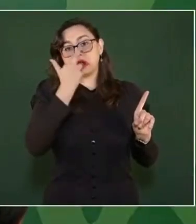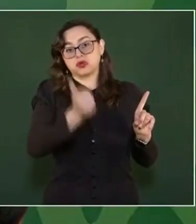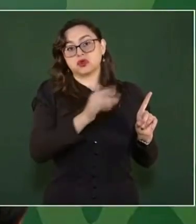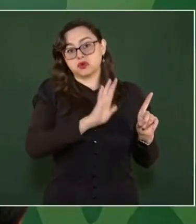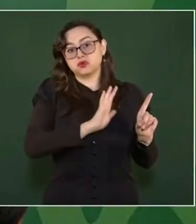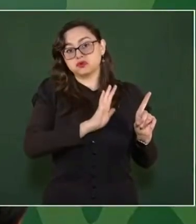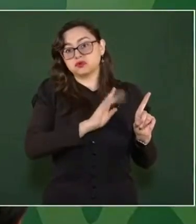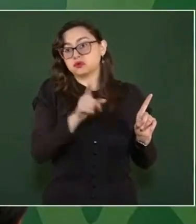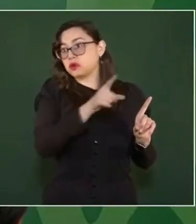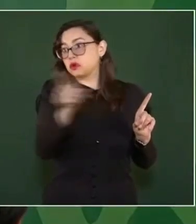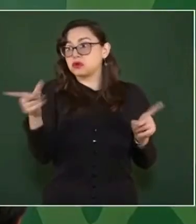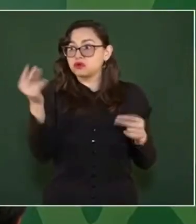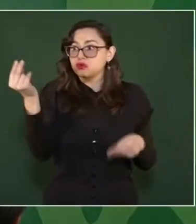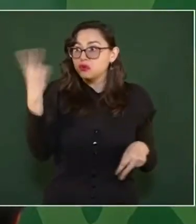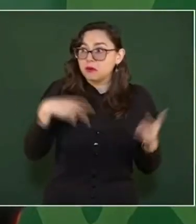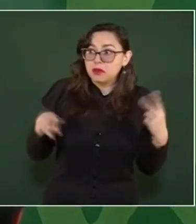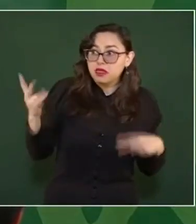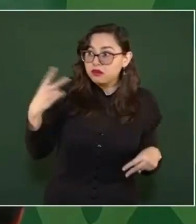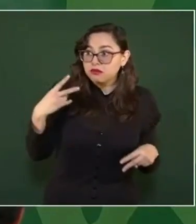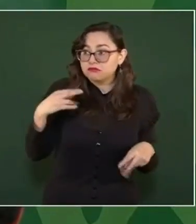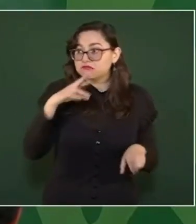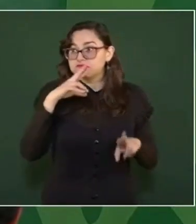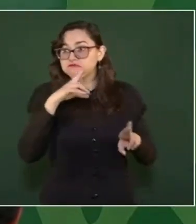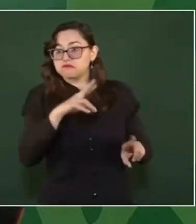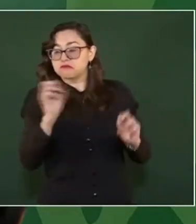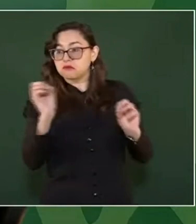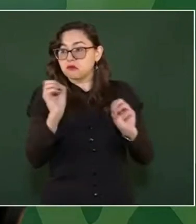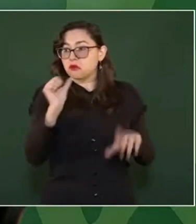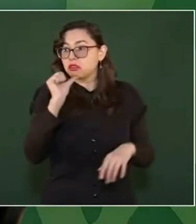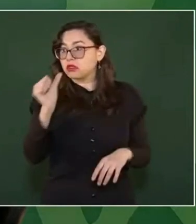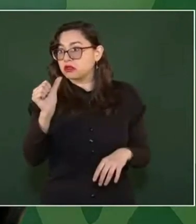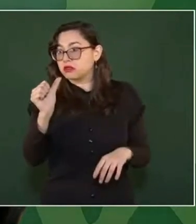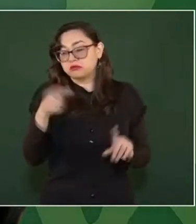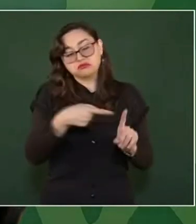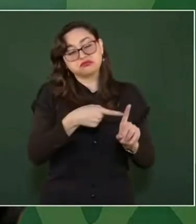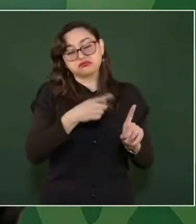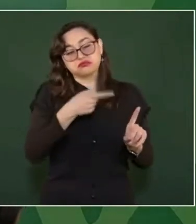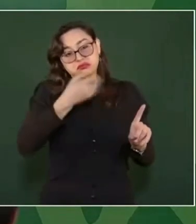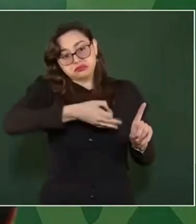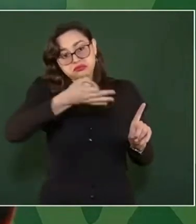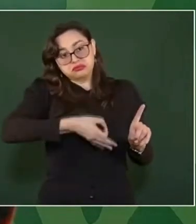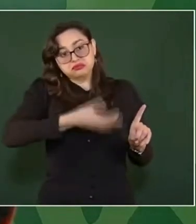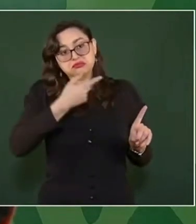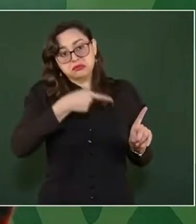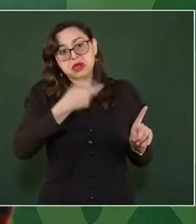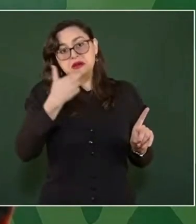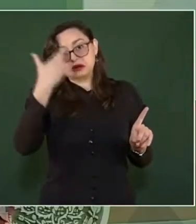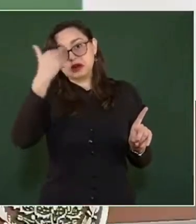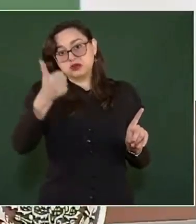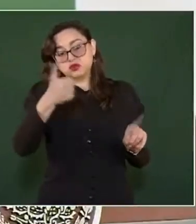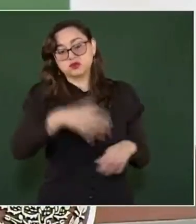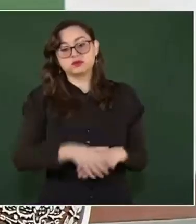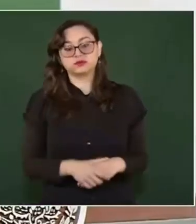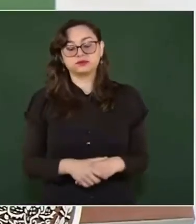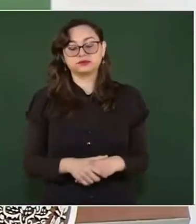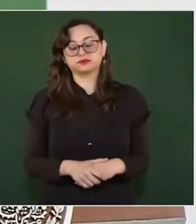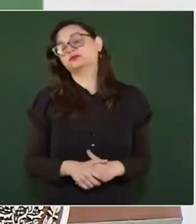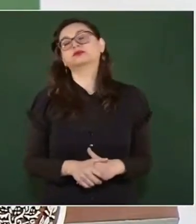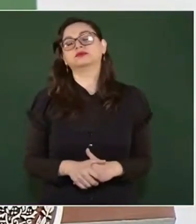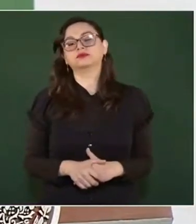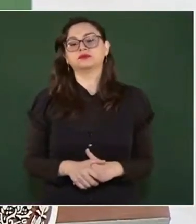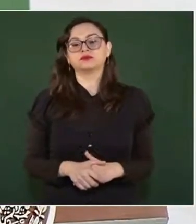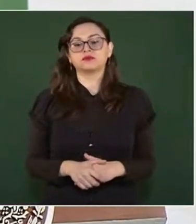Entonces, pues no, no, no, no, ninguno de los dos concurrió. Él, a pesar que ya estaba detenido en el momento